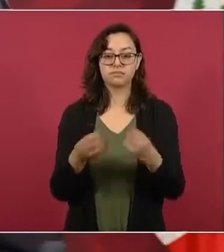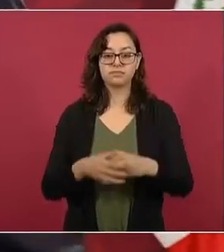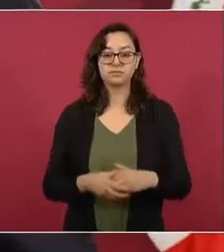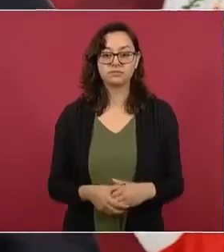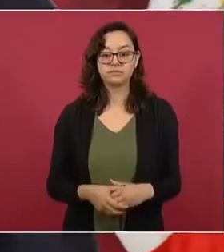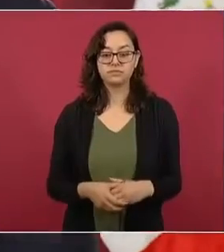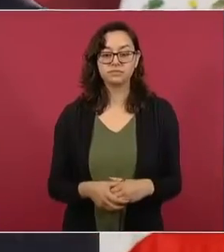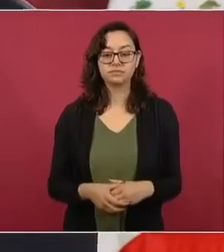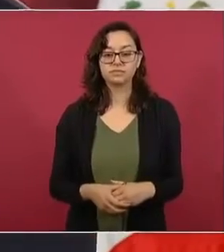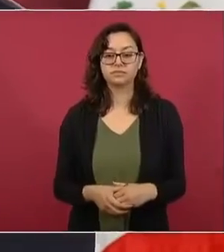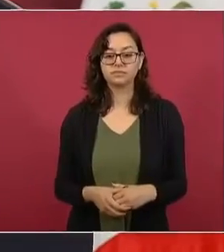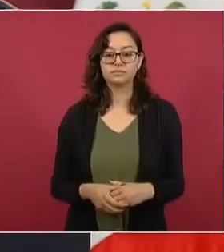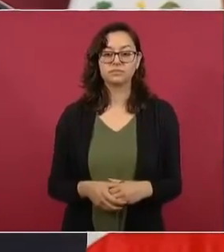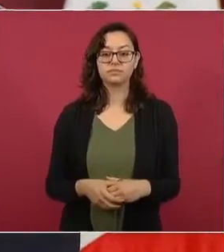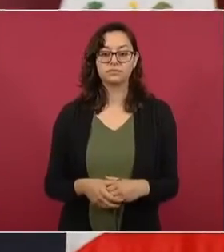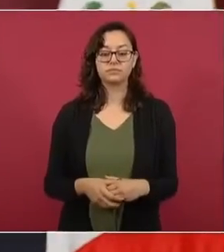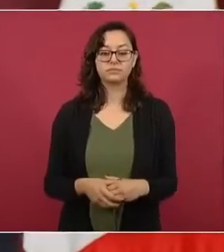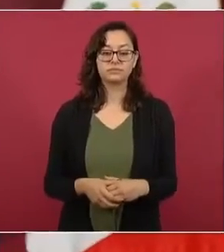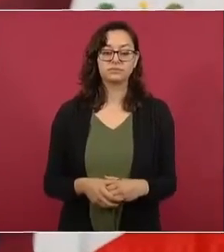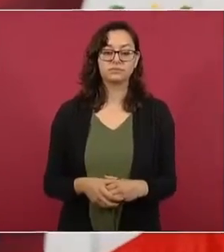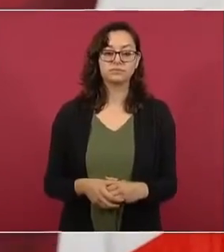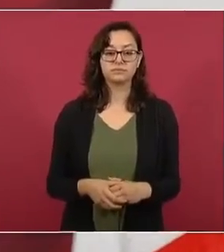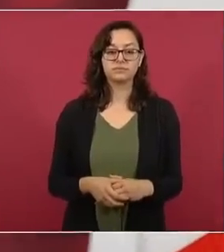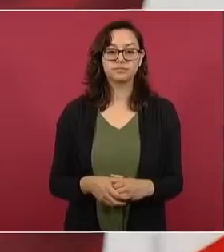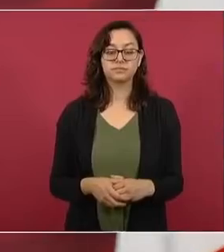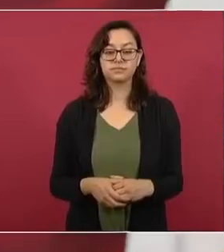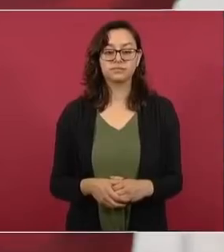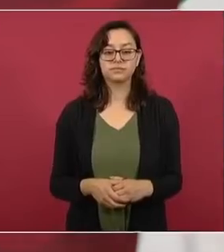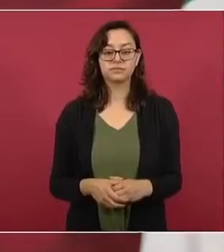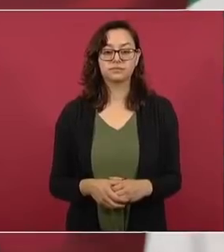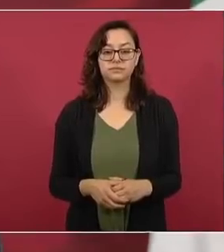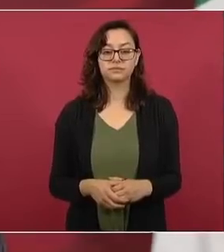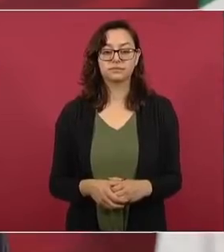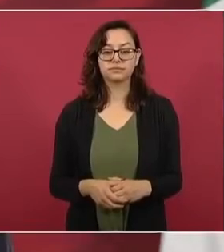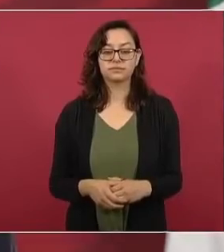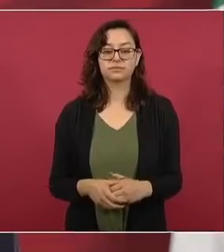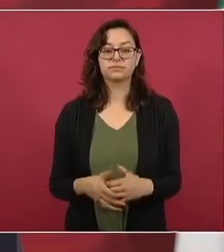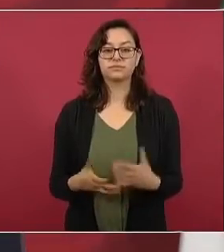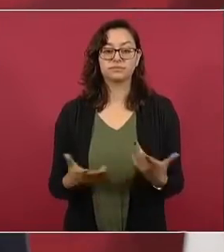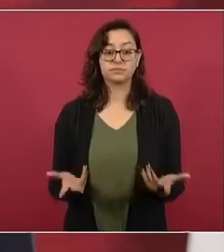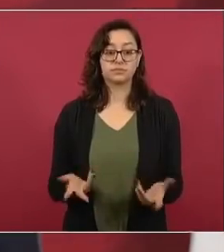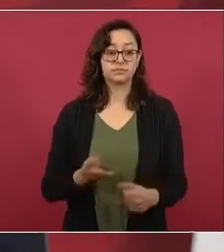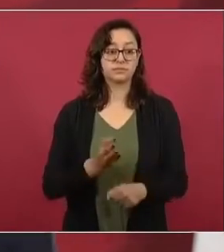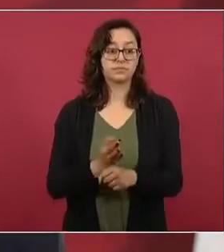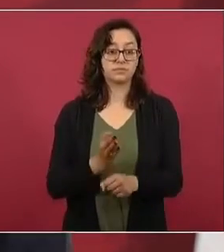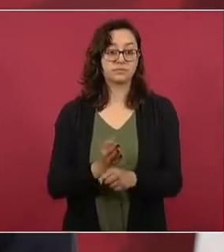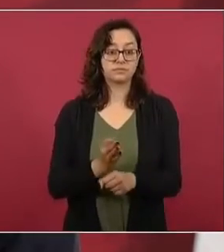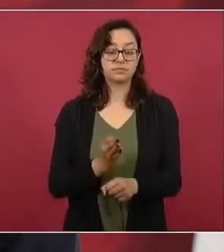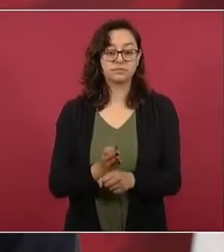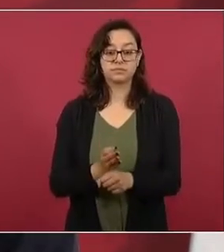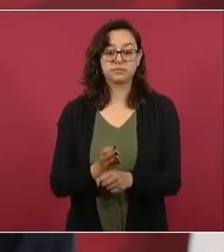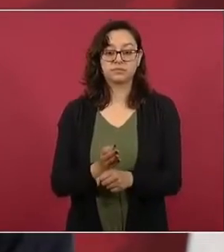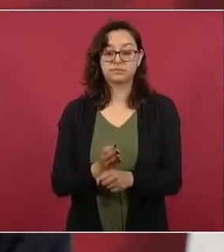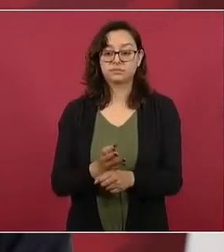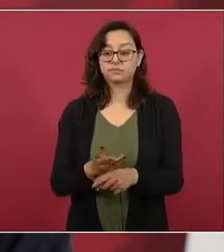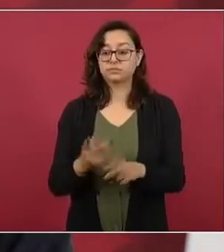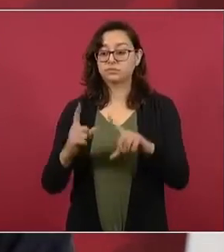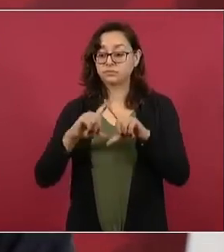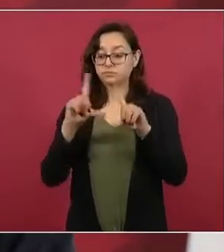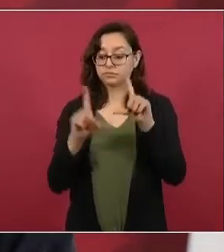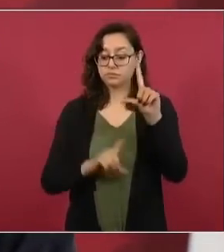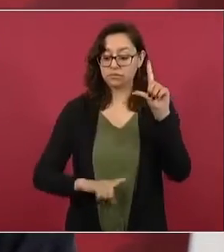El que tengamos cuatro fallecidos